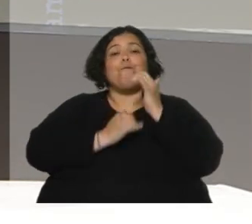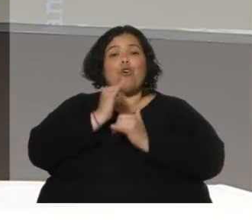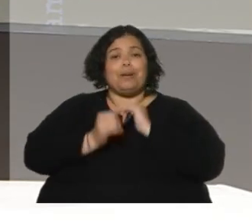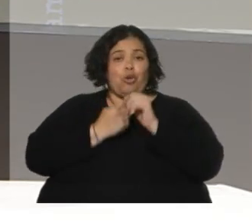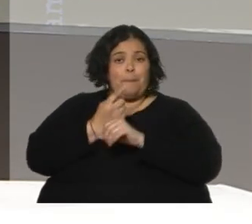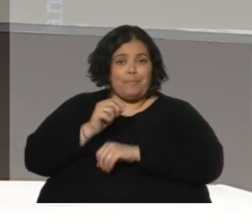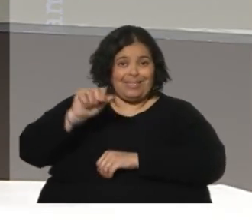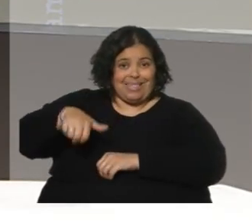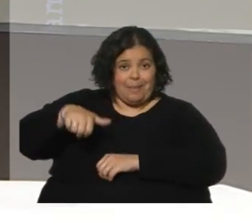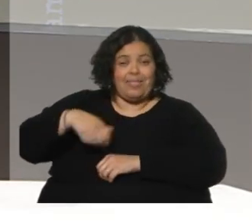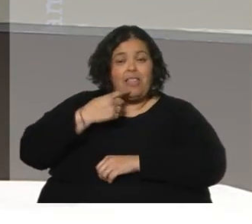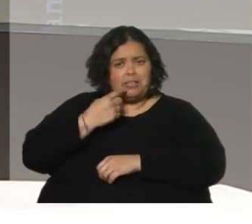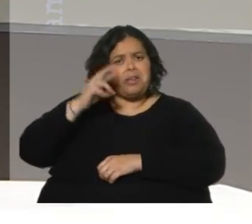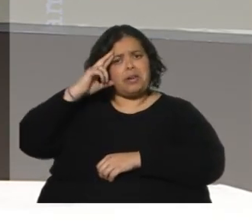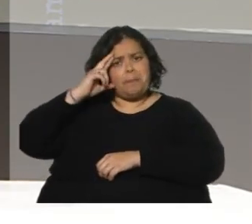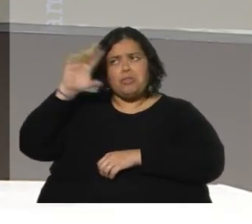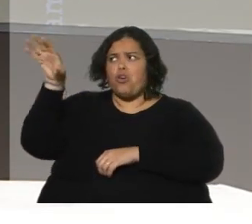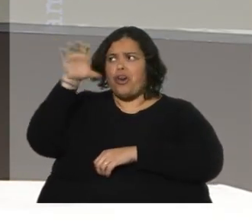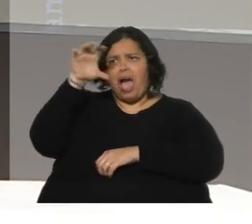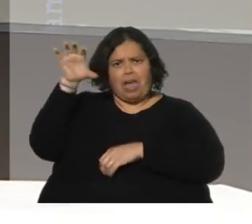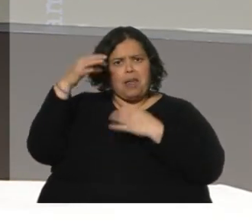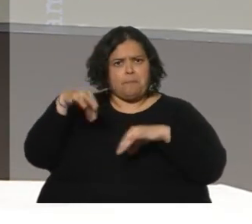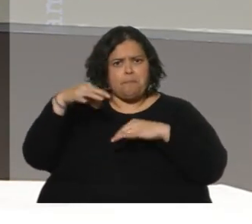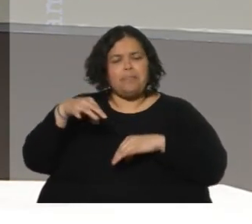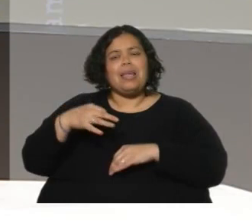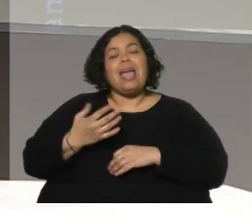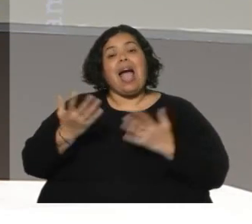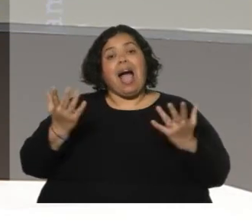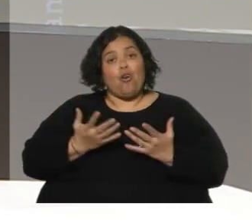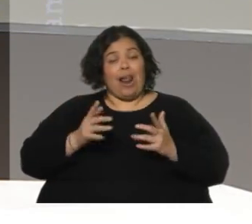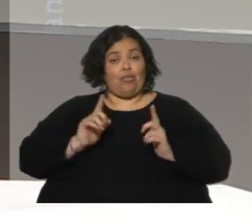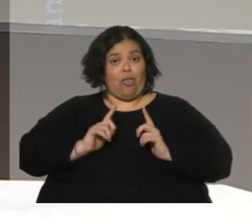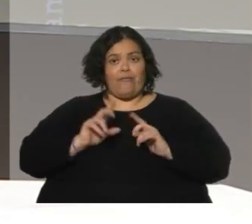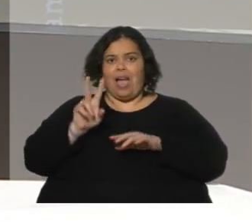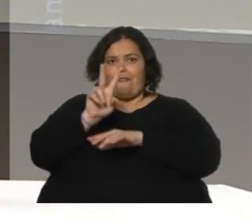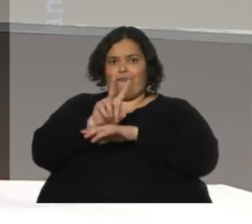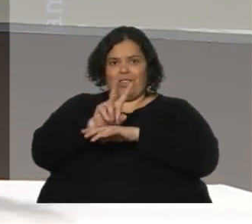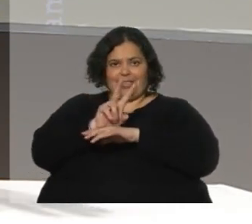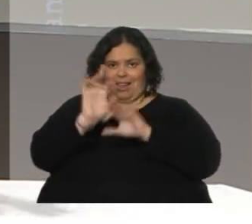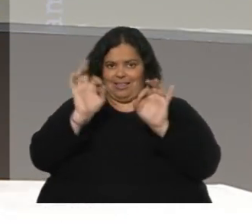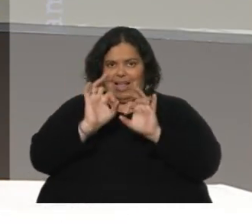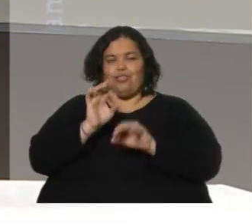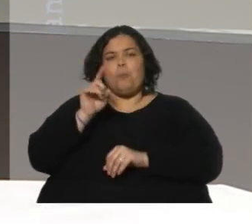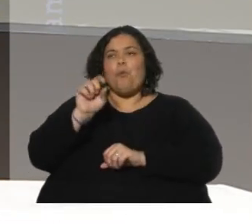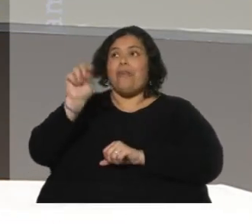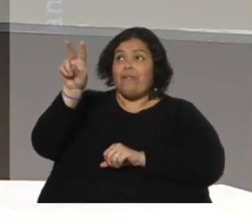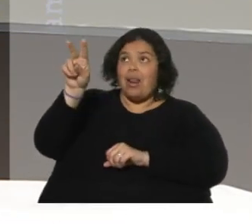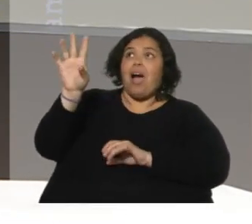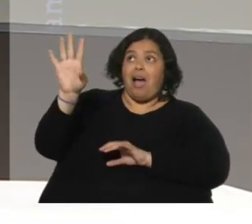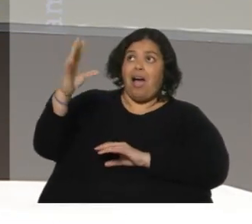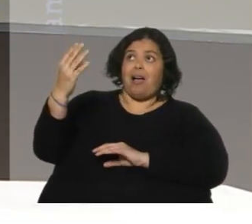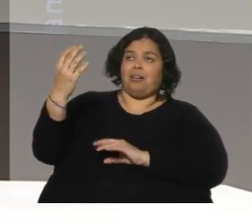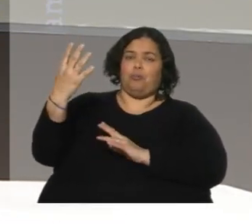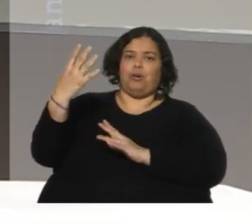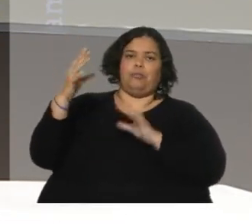por las cajas y un respeto por los radares que a la actualidad no están todavía fiscalizando. Sí están, vos lo podés ver, te marcan,